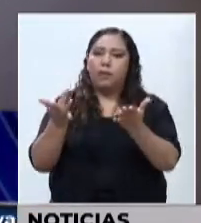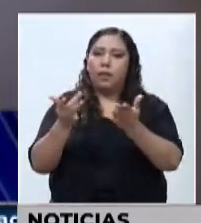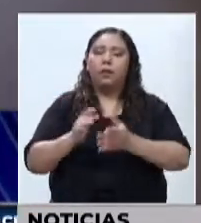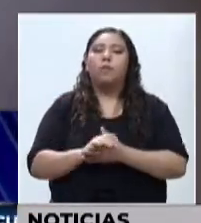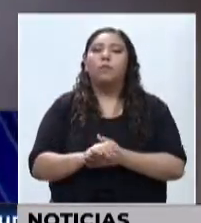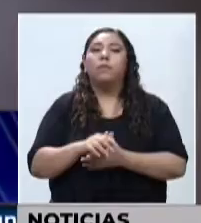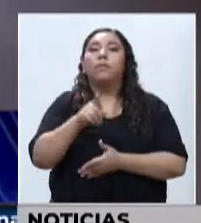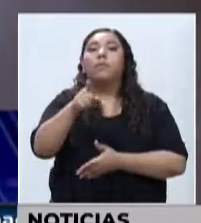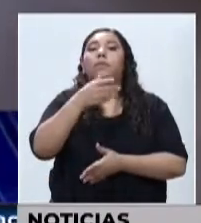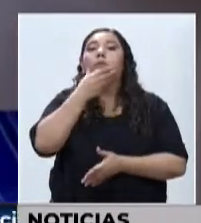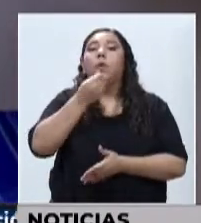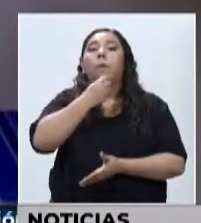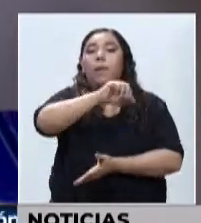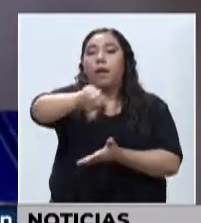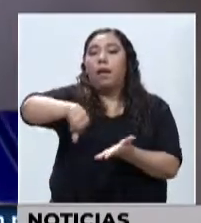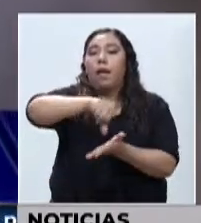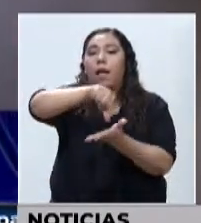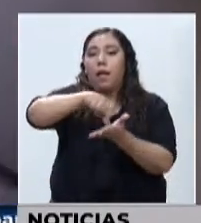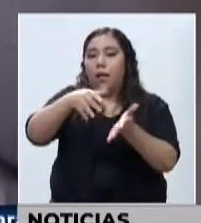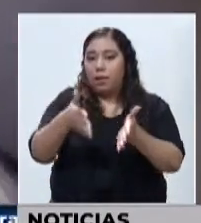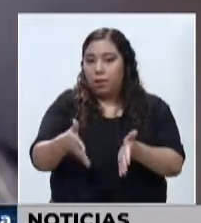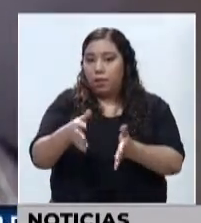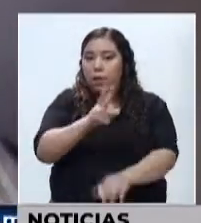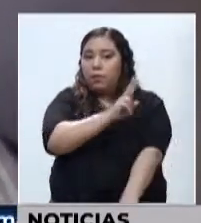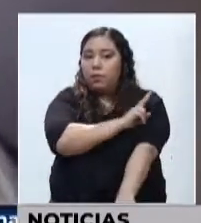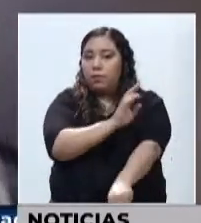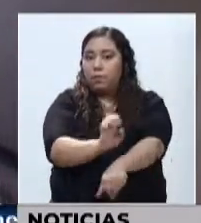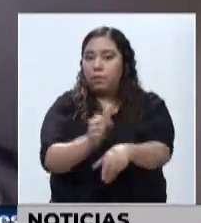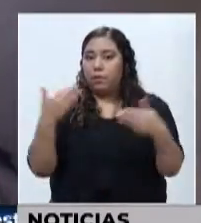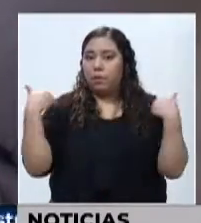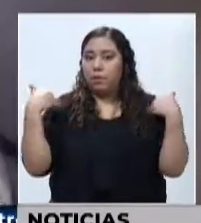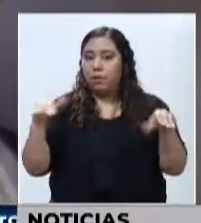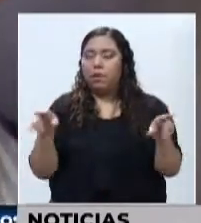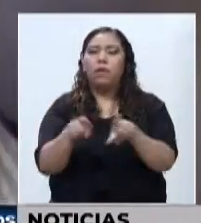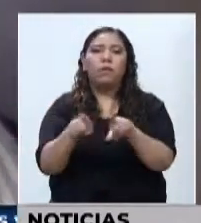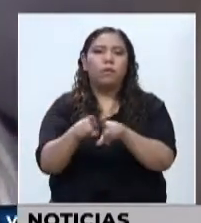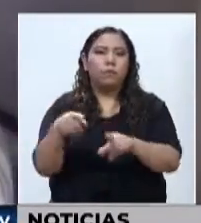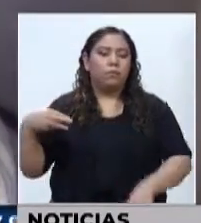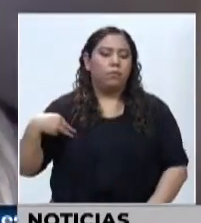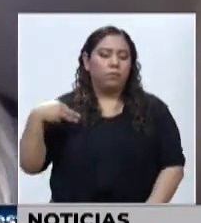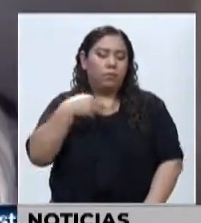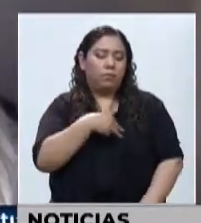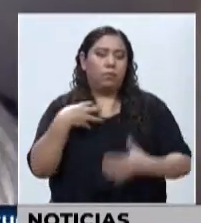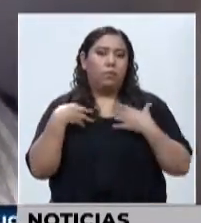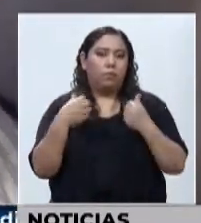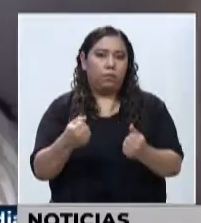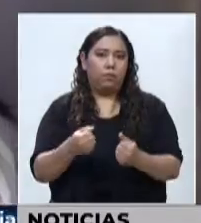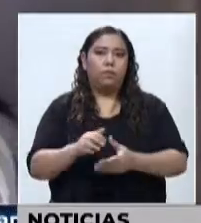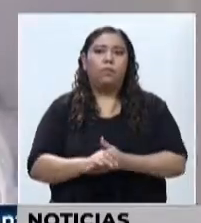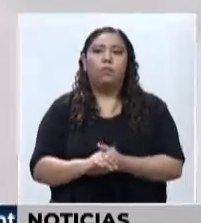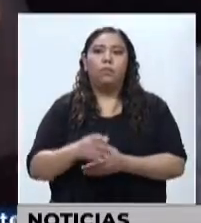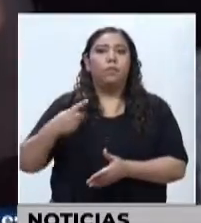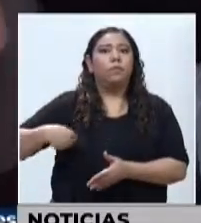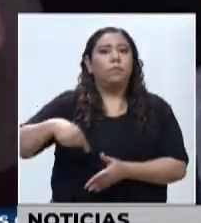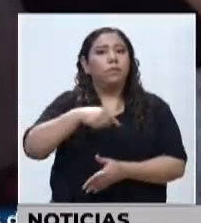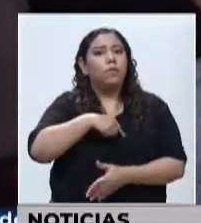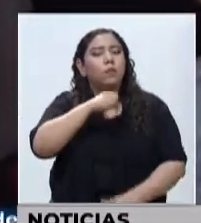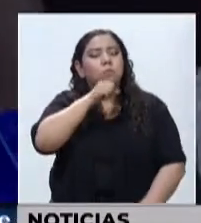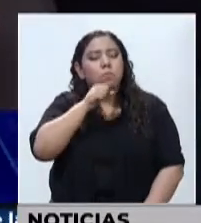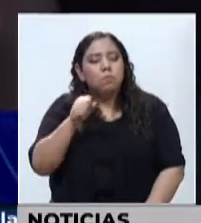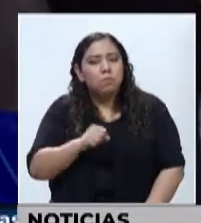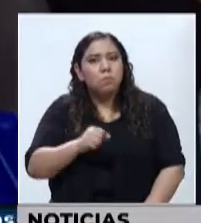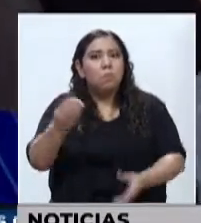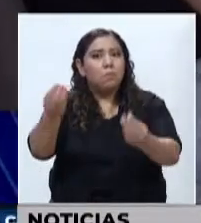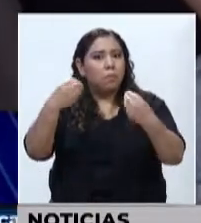señor alcalde de Valle de Ángeles, con la Secretaría de Salud, porque están haciendo algo bueno para protegernos a los adultos mayores. Me siento